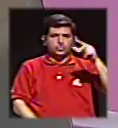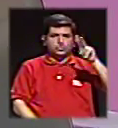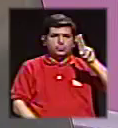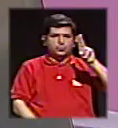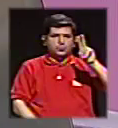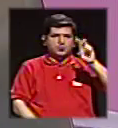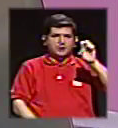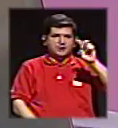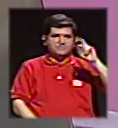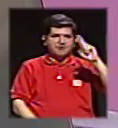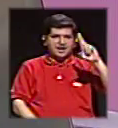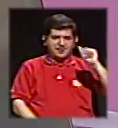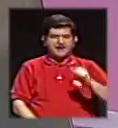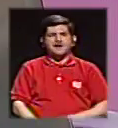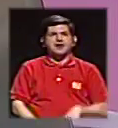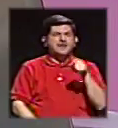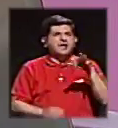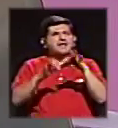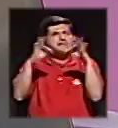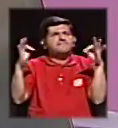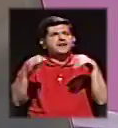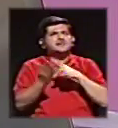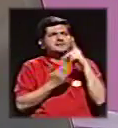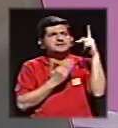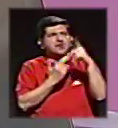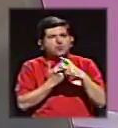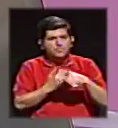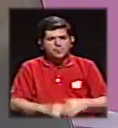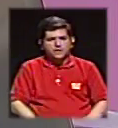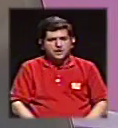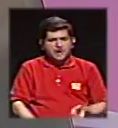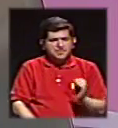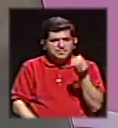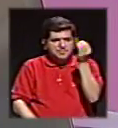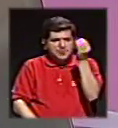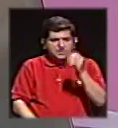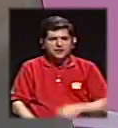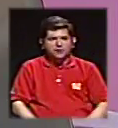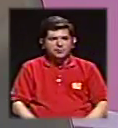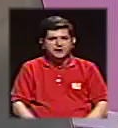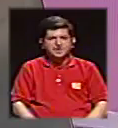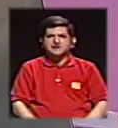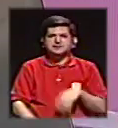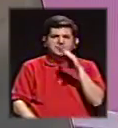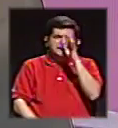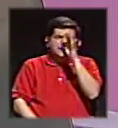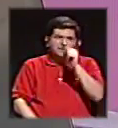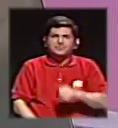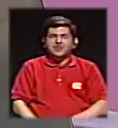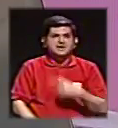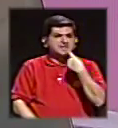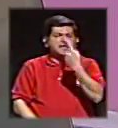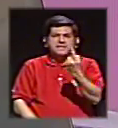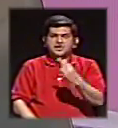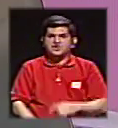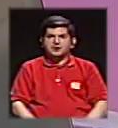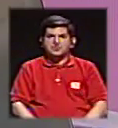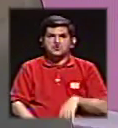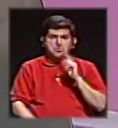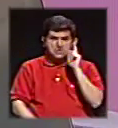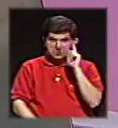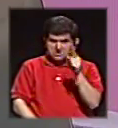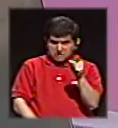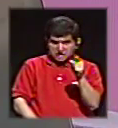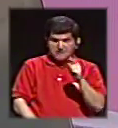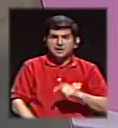frase que sacó de G.B.R. en un programa de muchachos en la comedia, habló que él va a